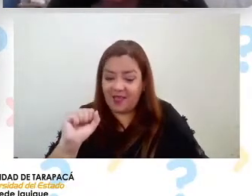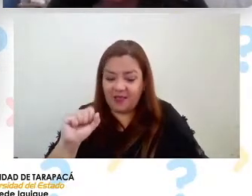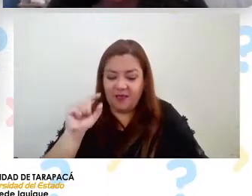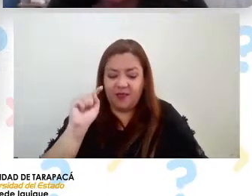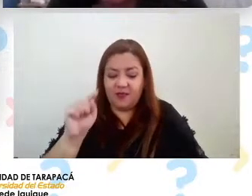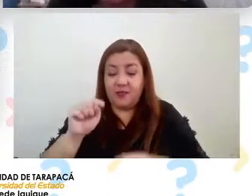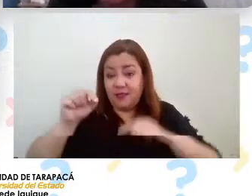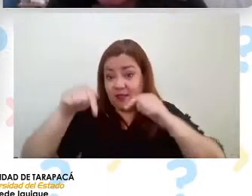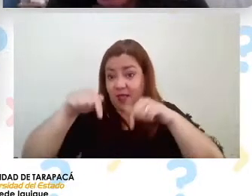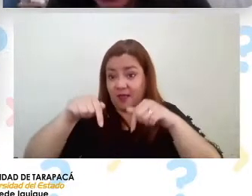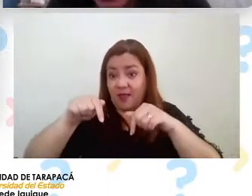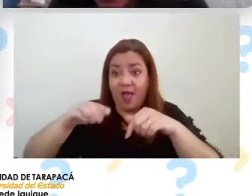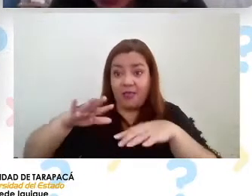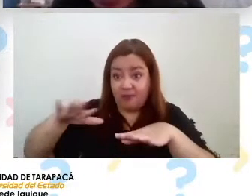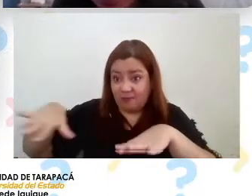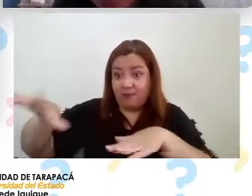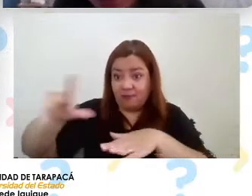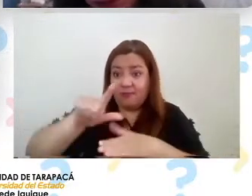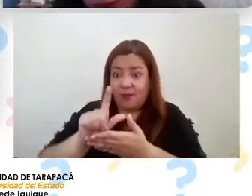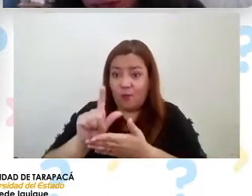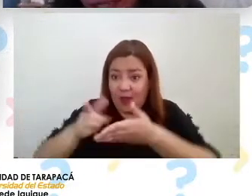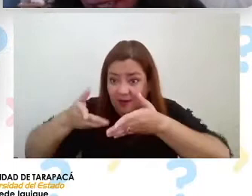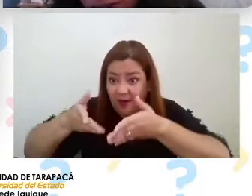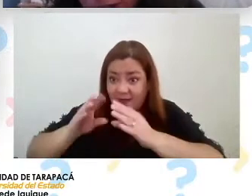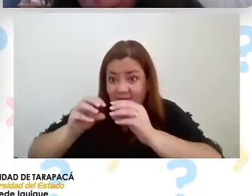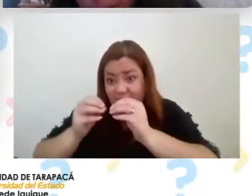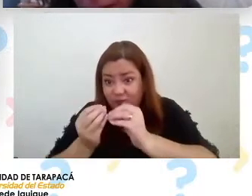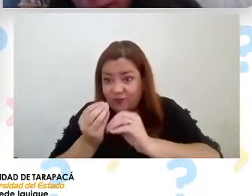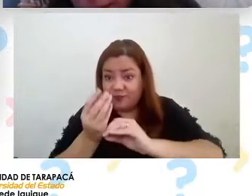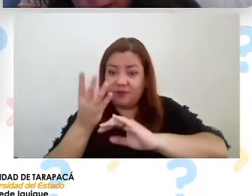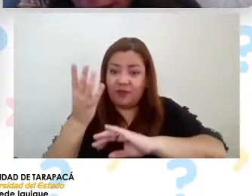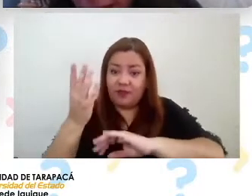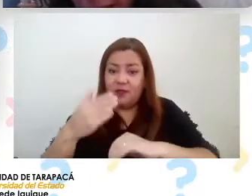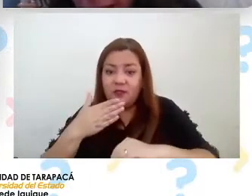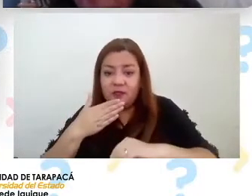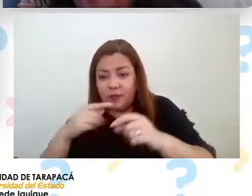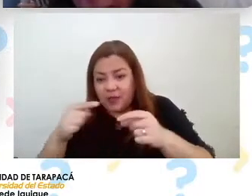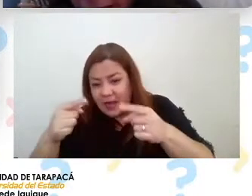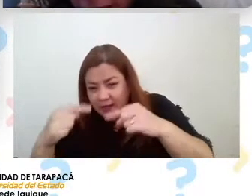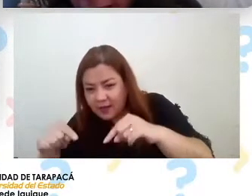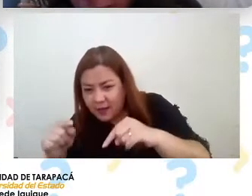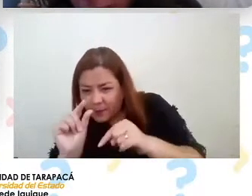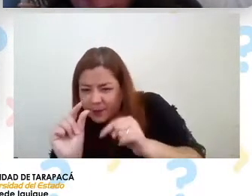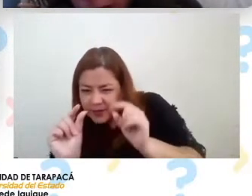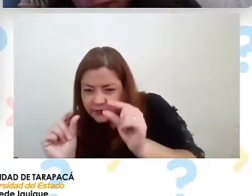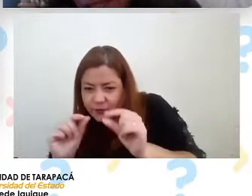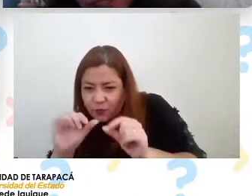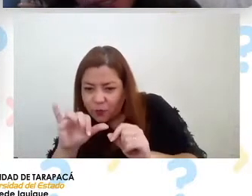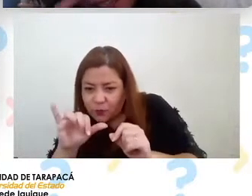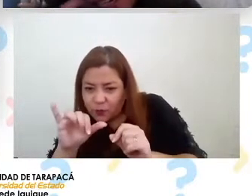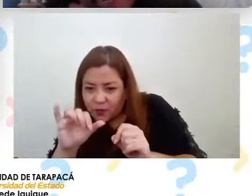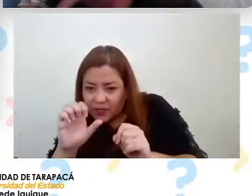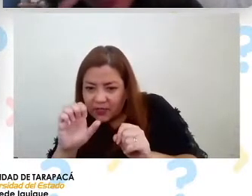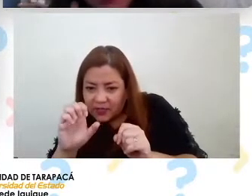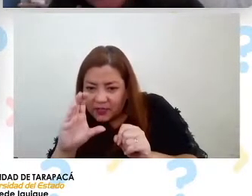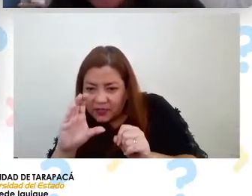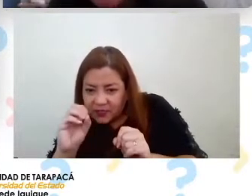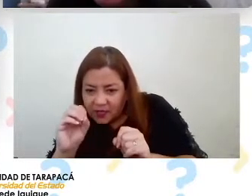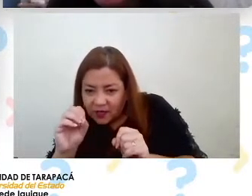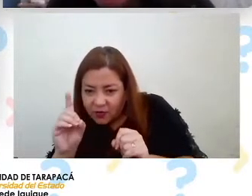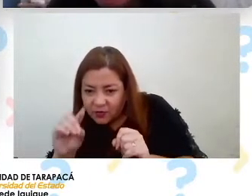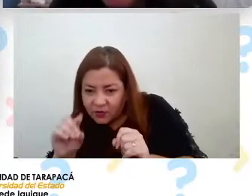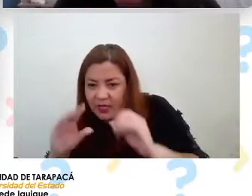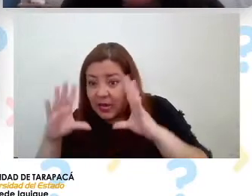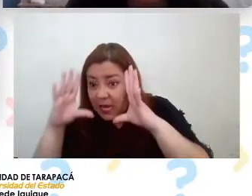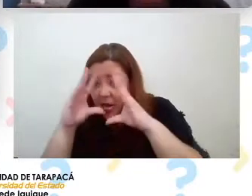este oasis también acá podemos ver unos guiecos que apenas se ve entre estas plantitas salen la